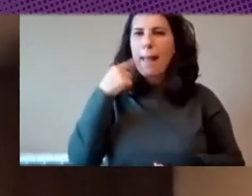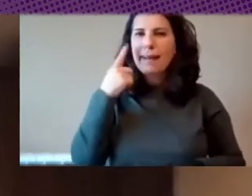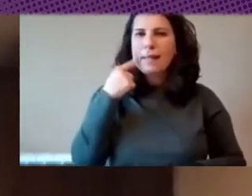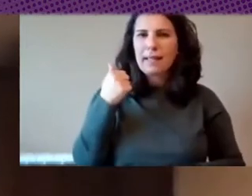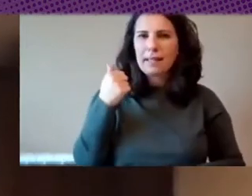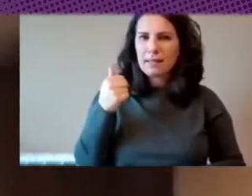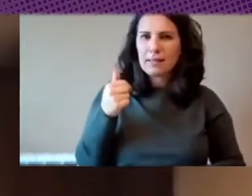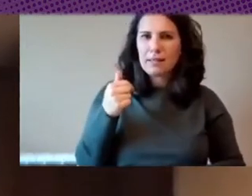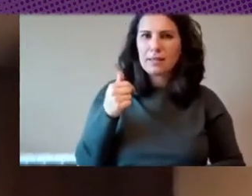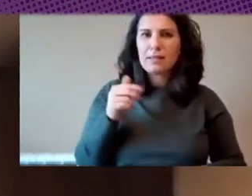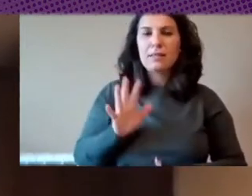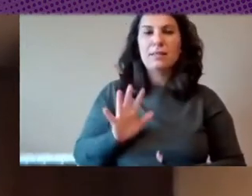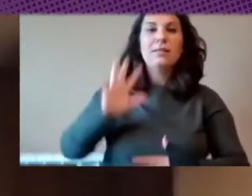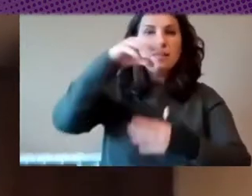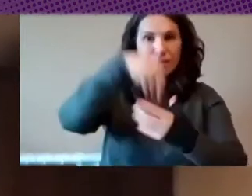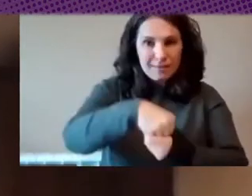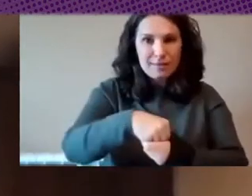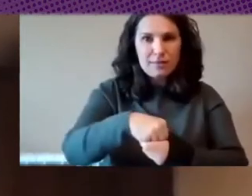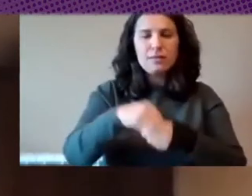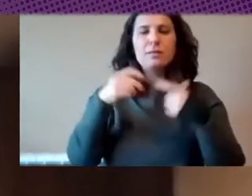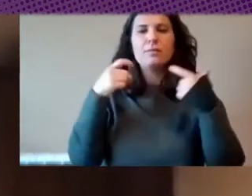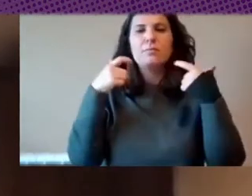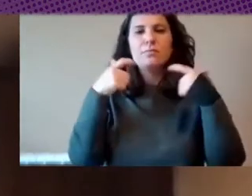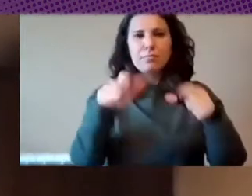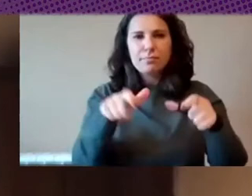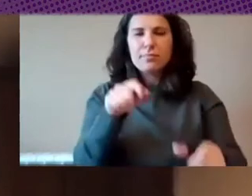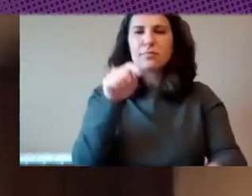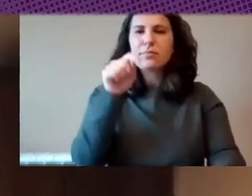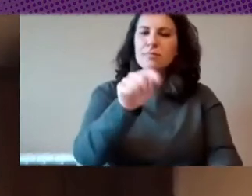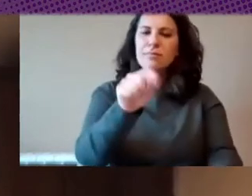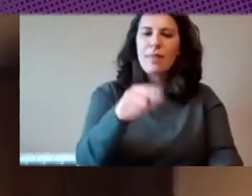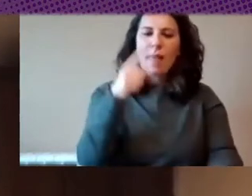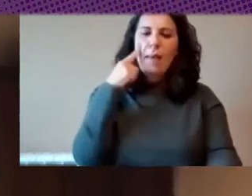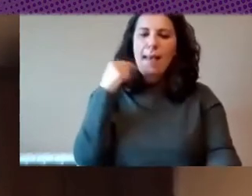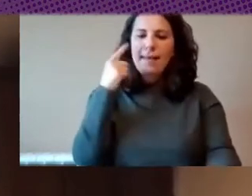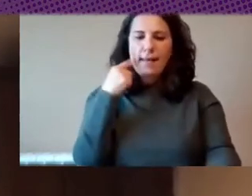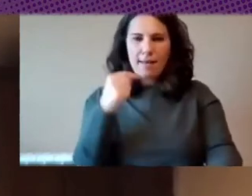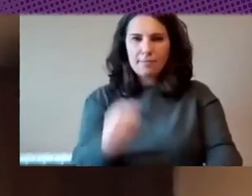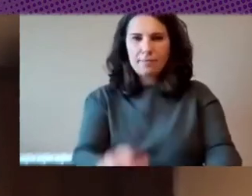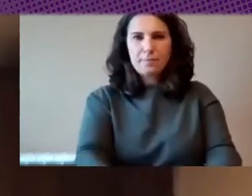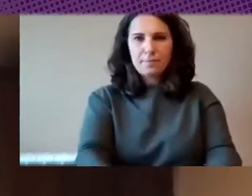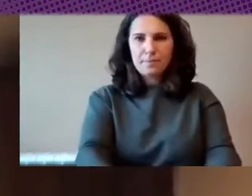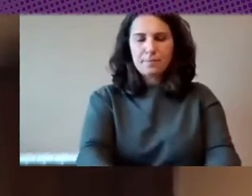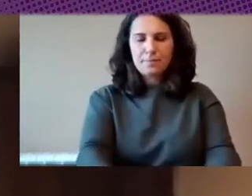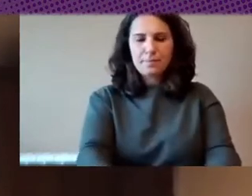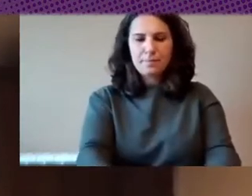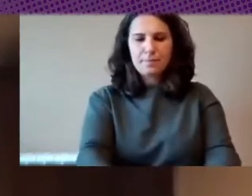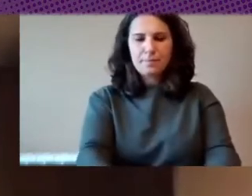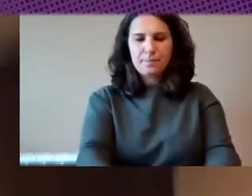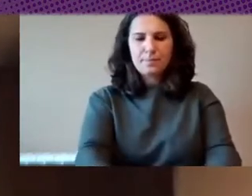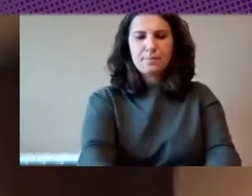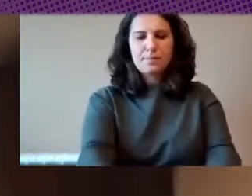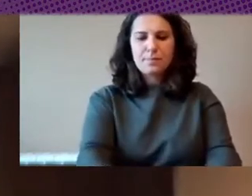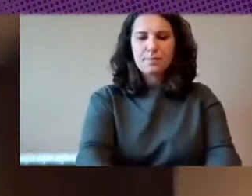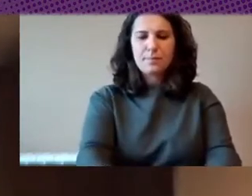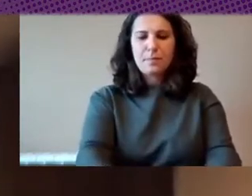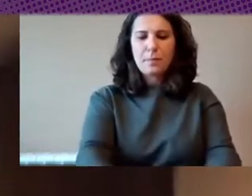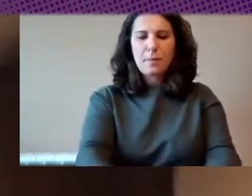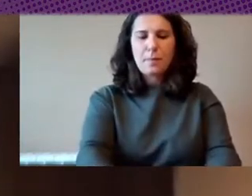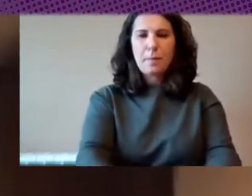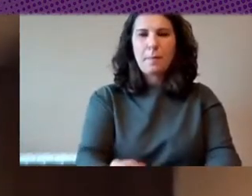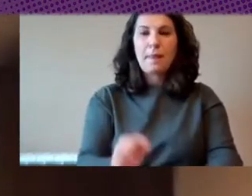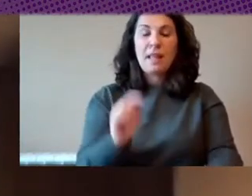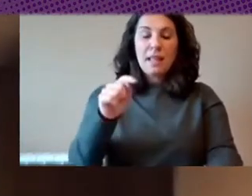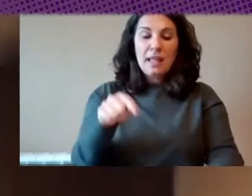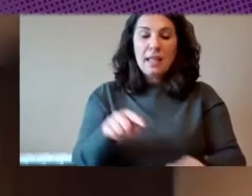meterse en este segmento de la banca ¿no? entonces ahí creo yo que